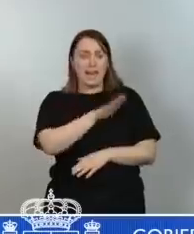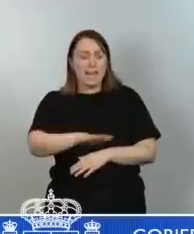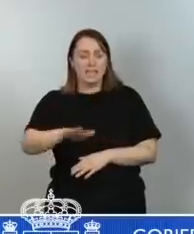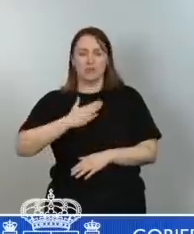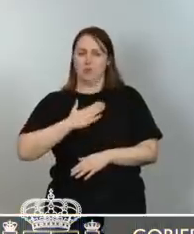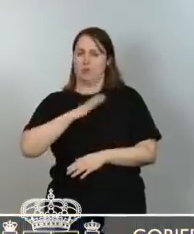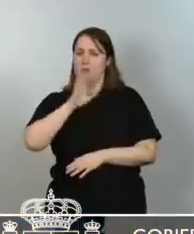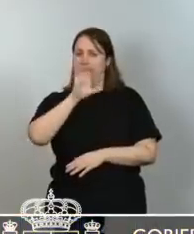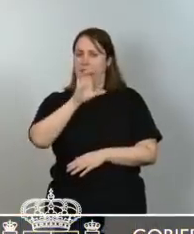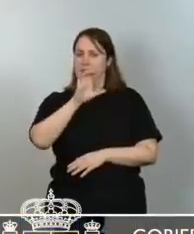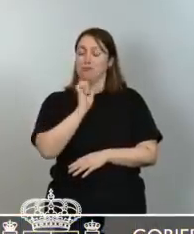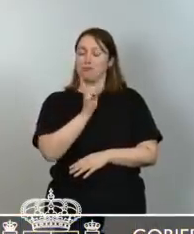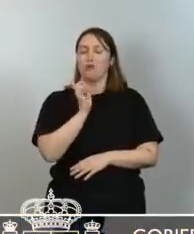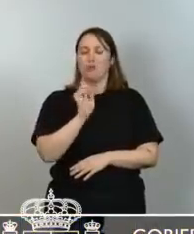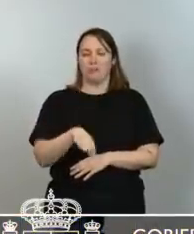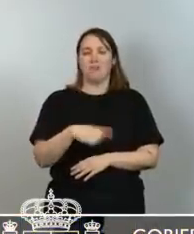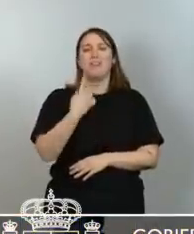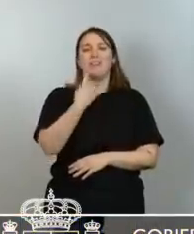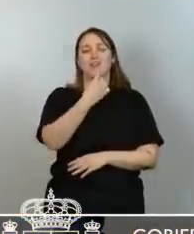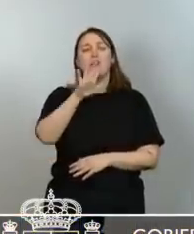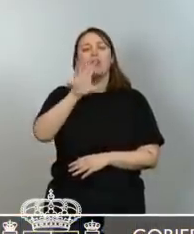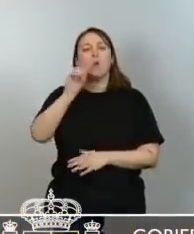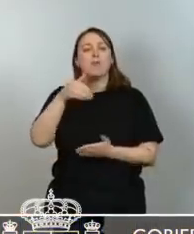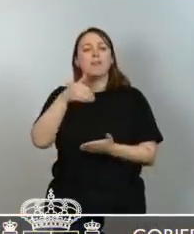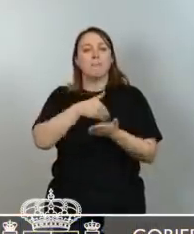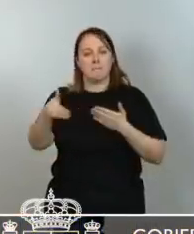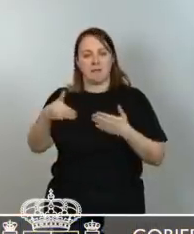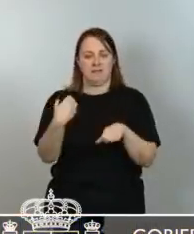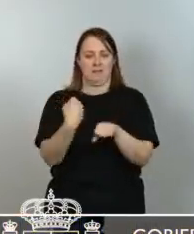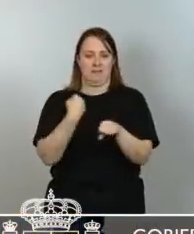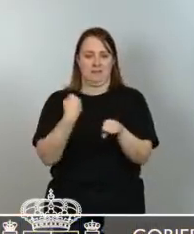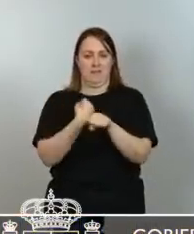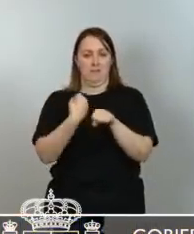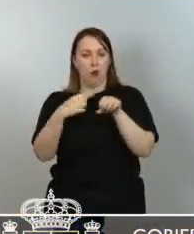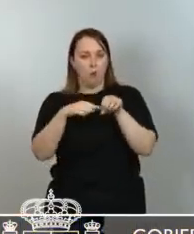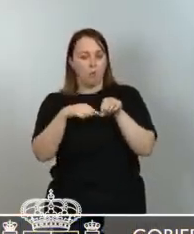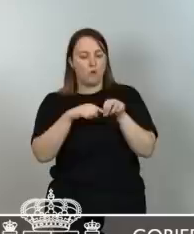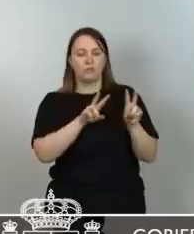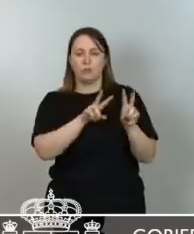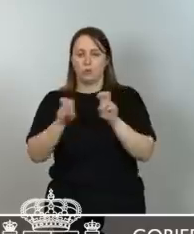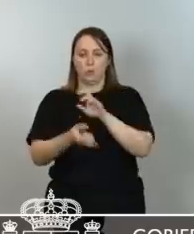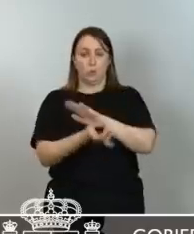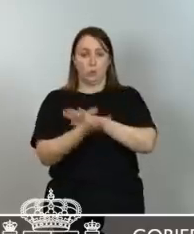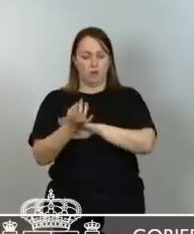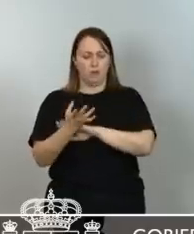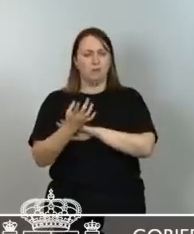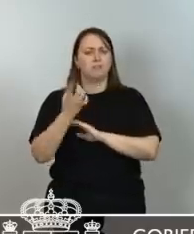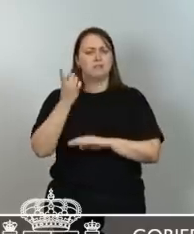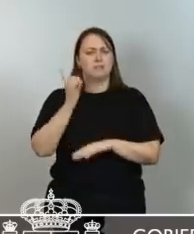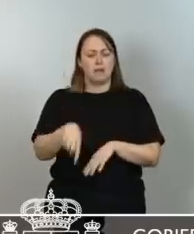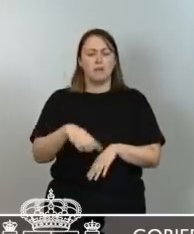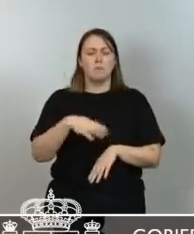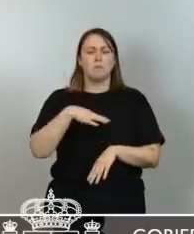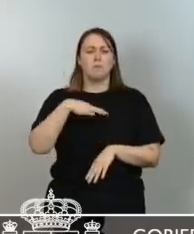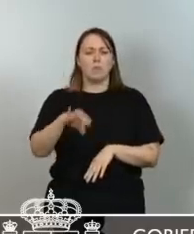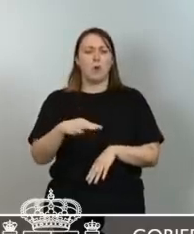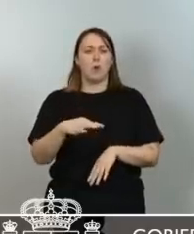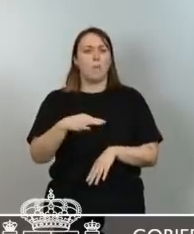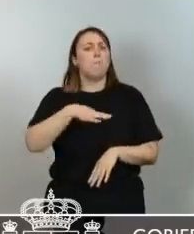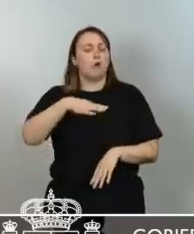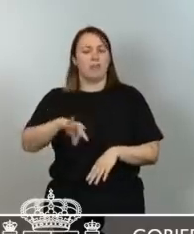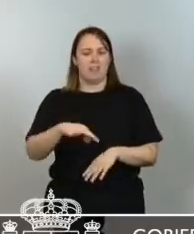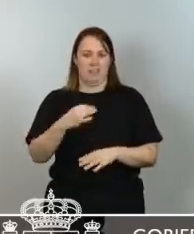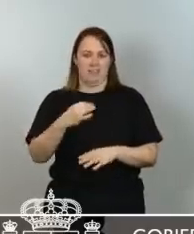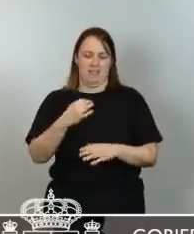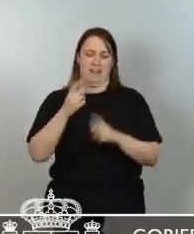150.000 puestos de trabajo favoreciendo la conciliación, aumentando el potencial educativo de nuestro país y